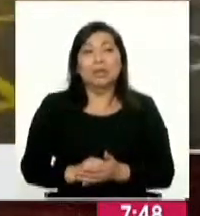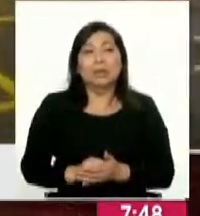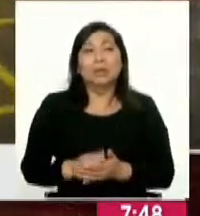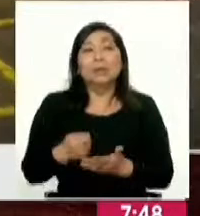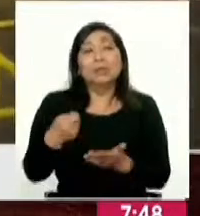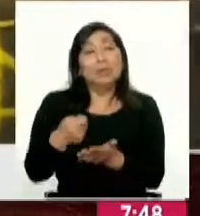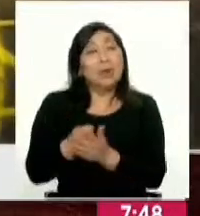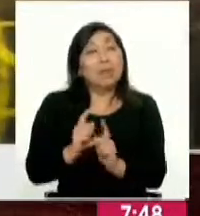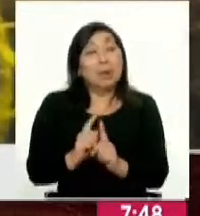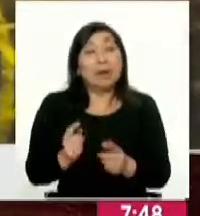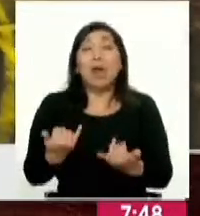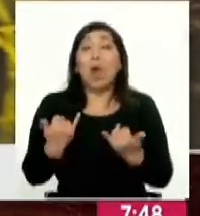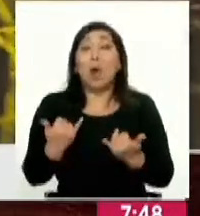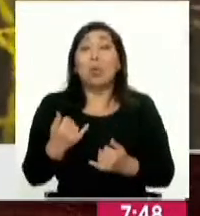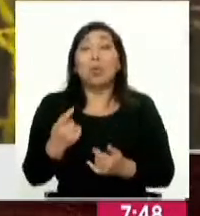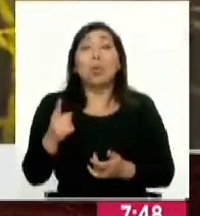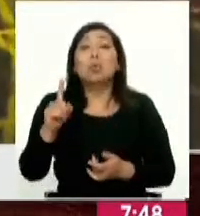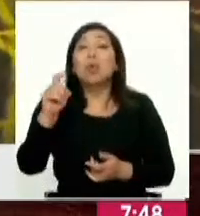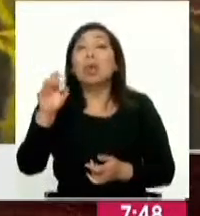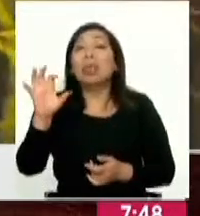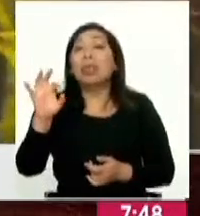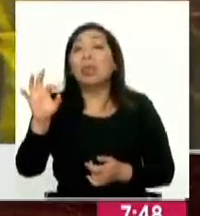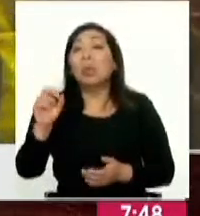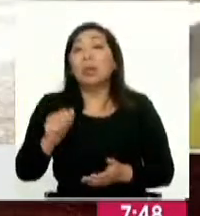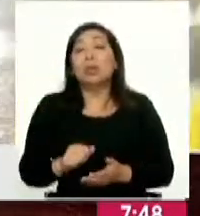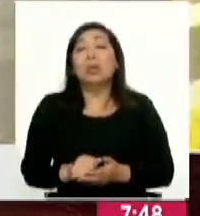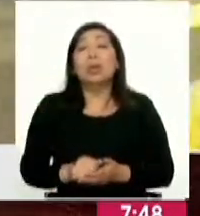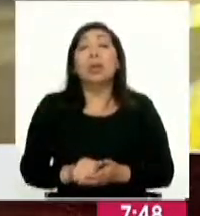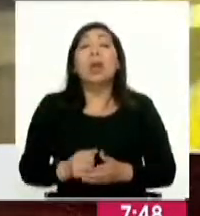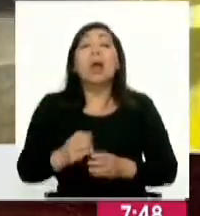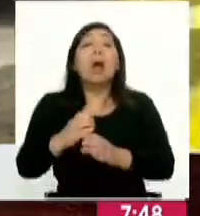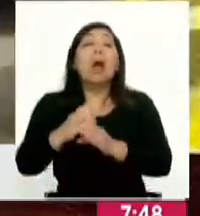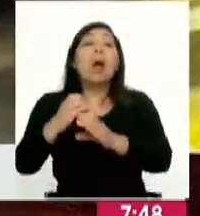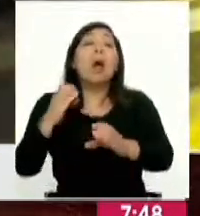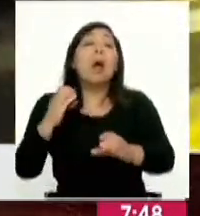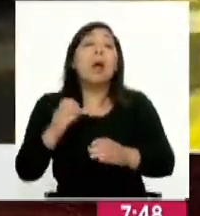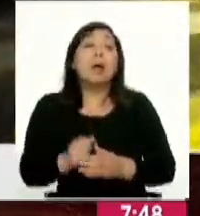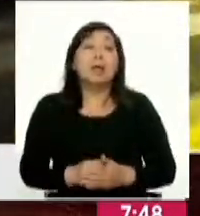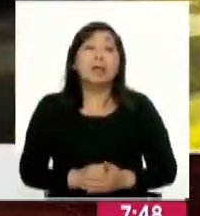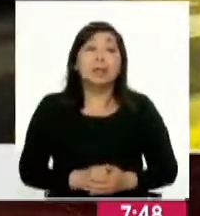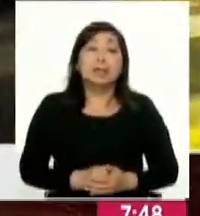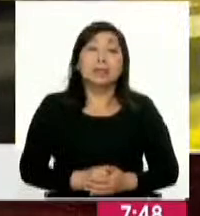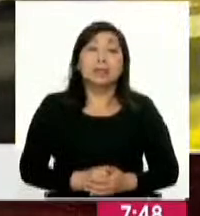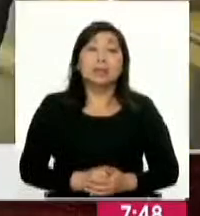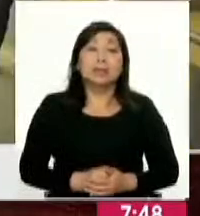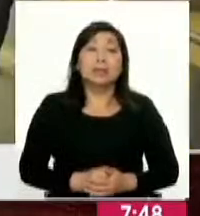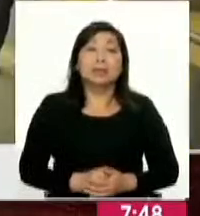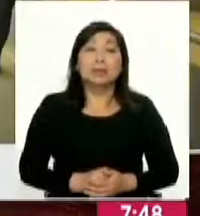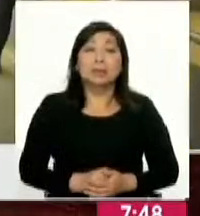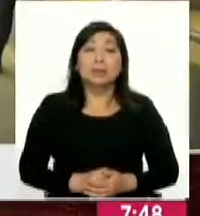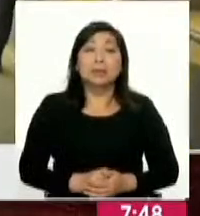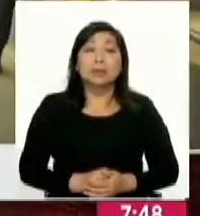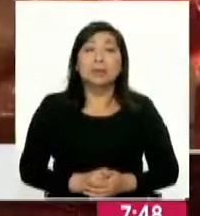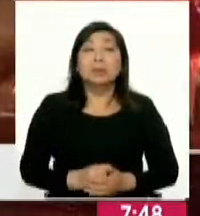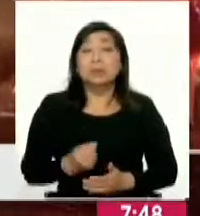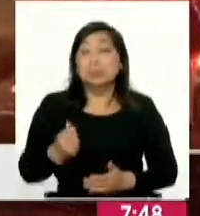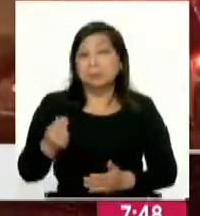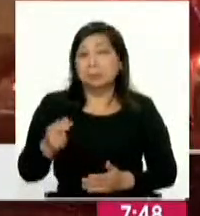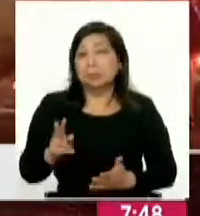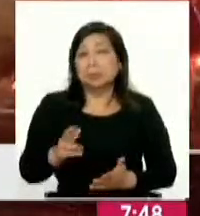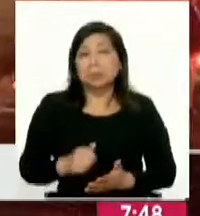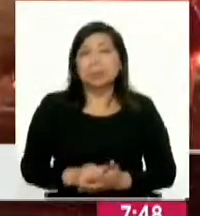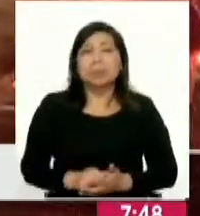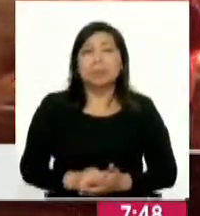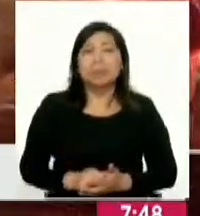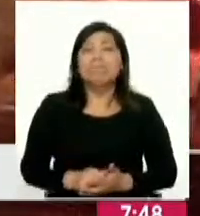subsidiado hoy pagamos un sobre 50 y en el caso del metropolitano los servicios públicos del mundo de transporte se subsidia